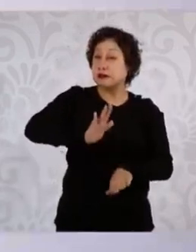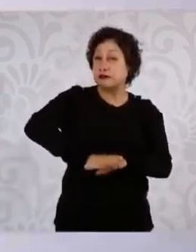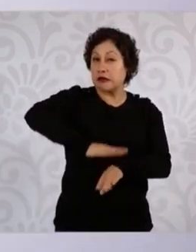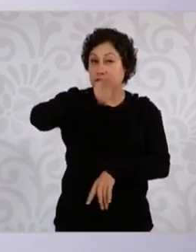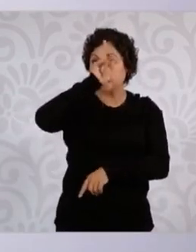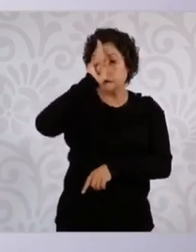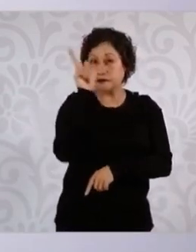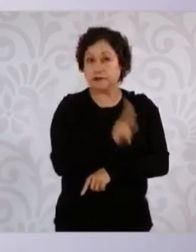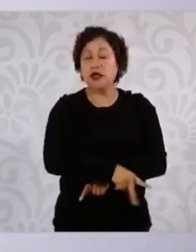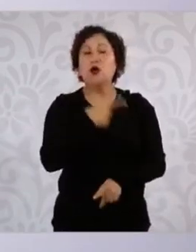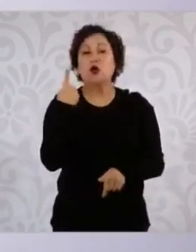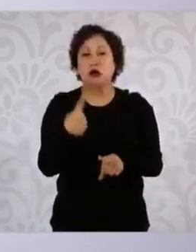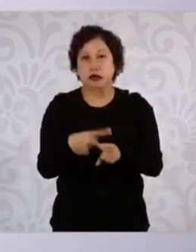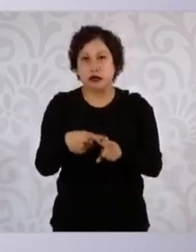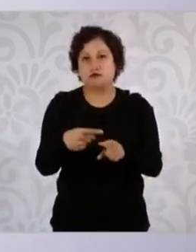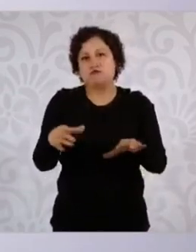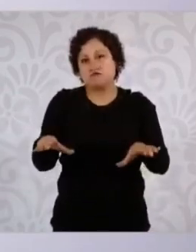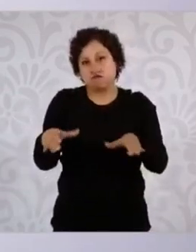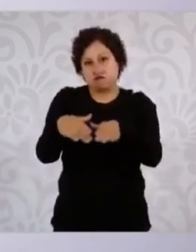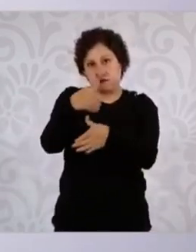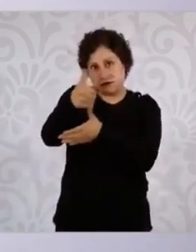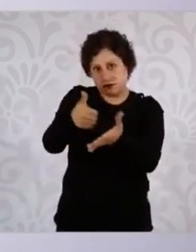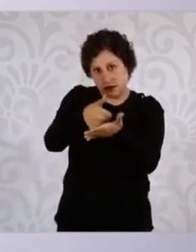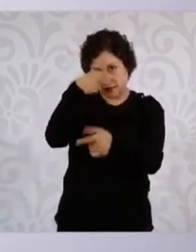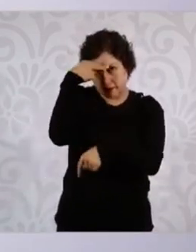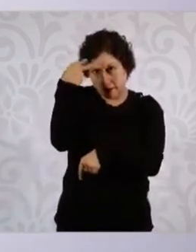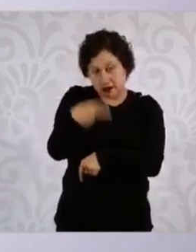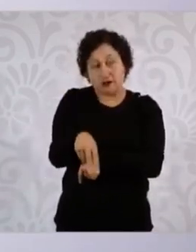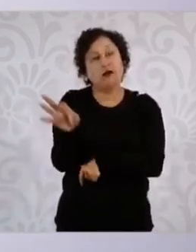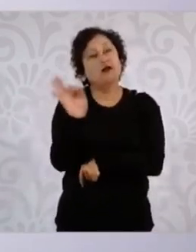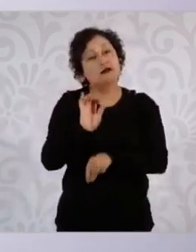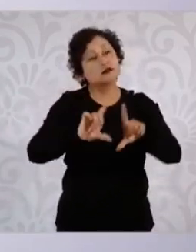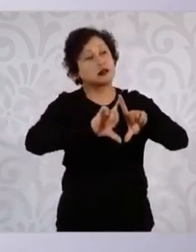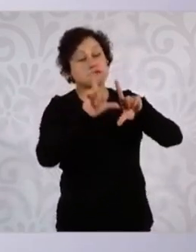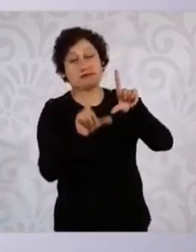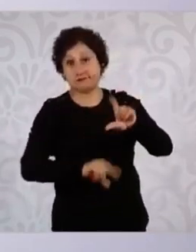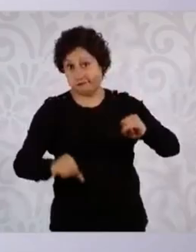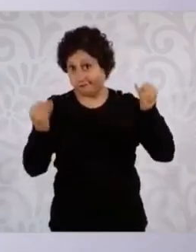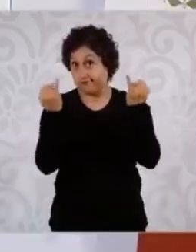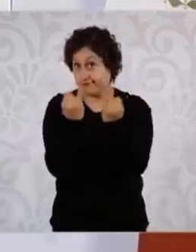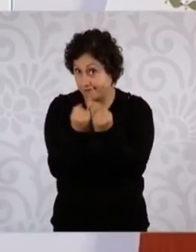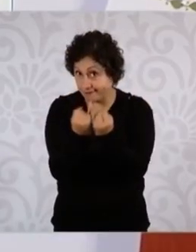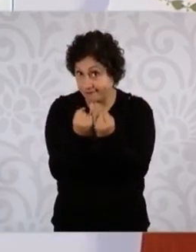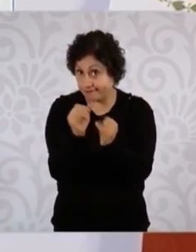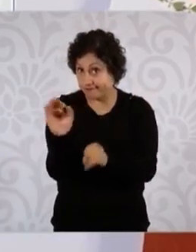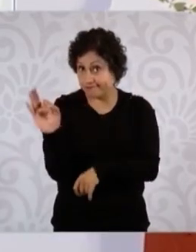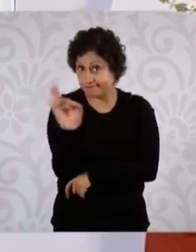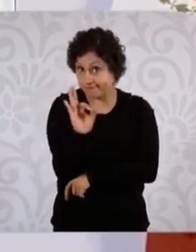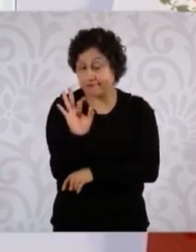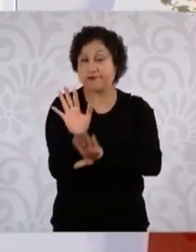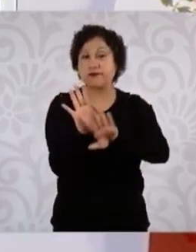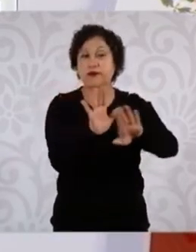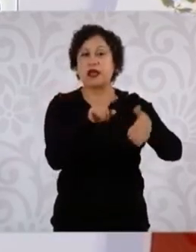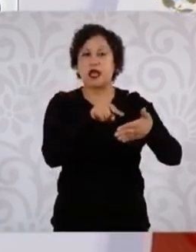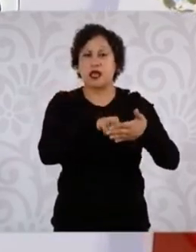a nivel nacional, en primer lugar es por color de la piel,